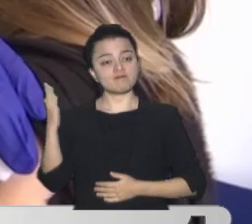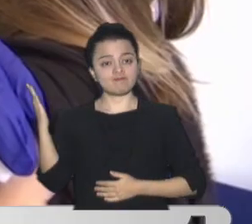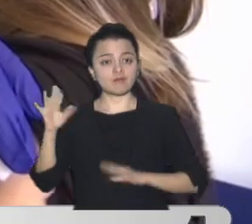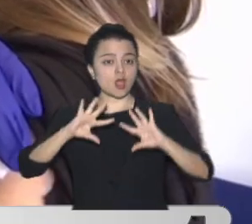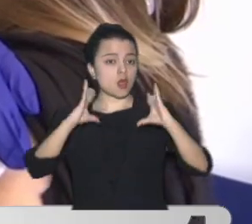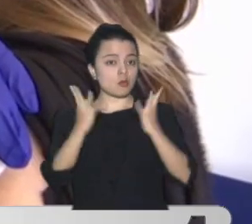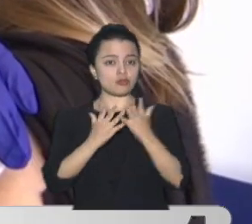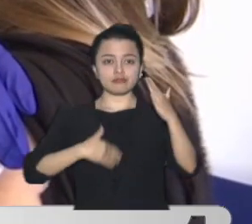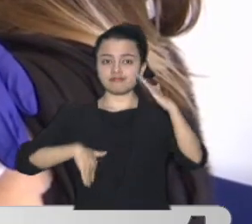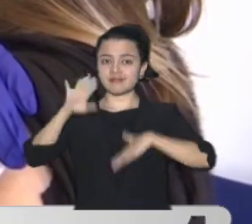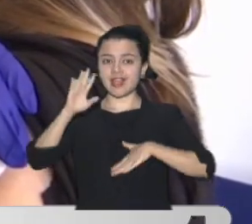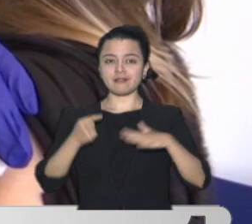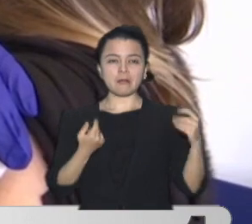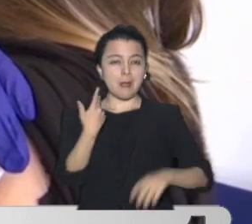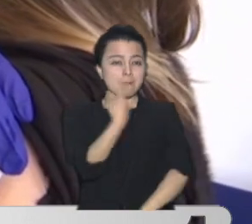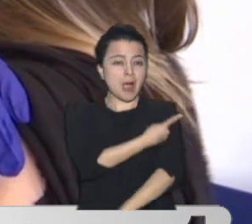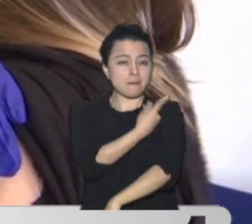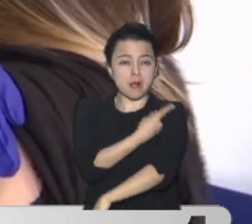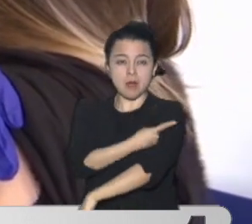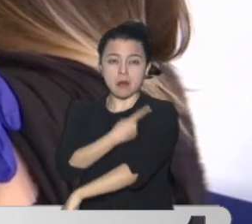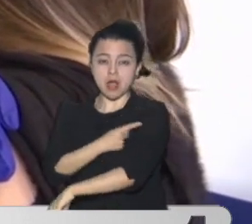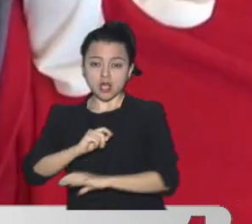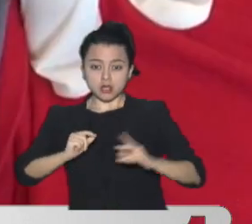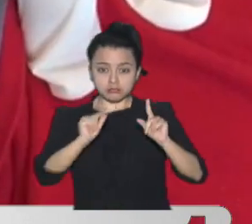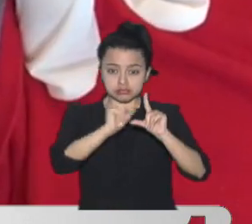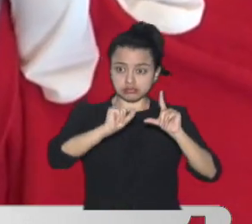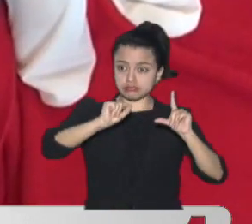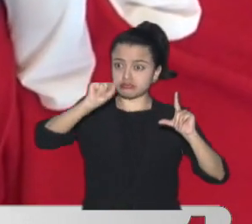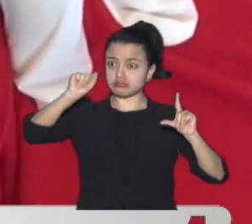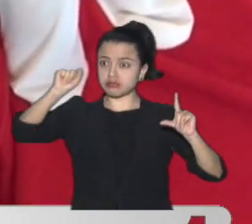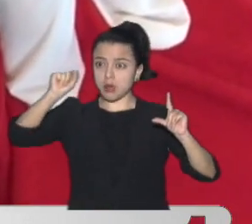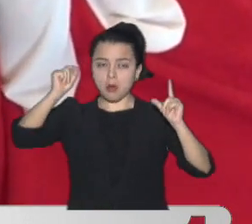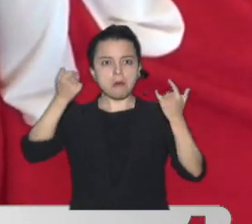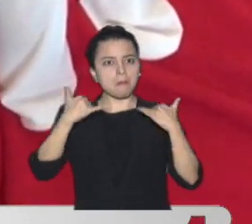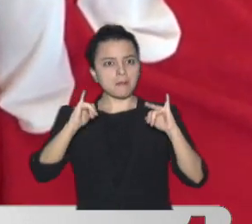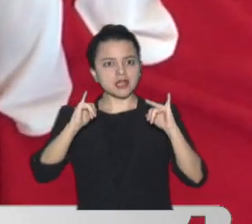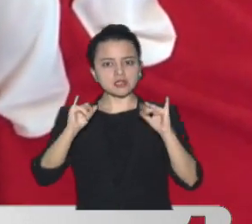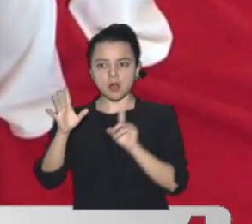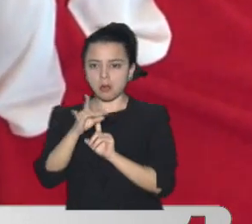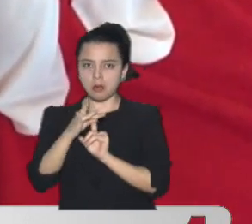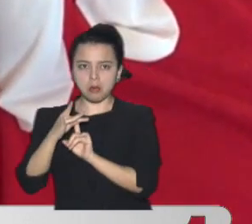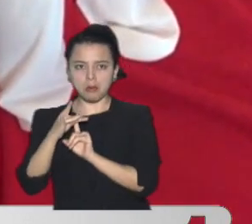el mundo Ya hay más vacunados Que contagiados Por COVID-19 Ya volvemos